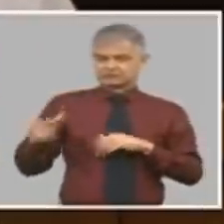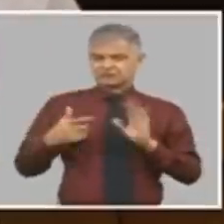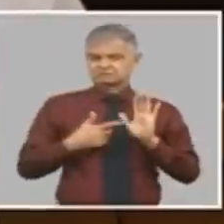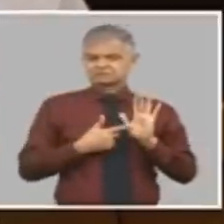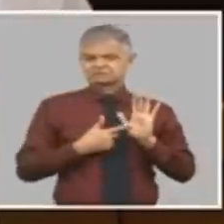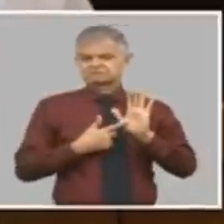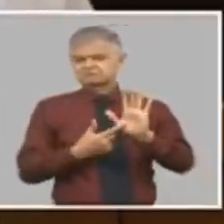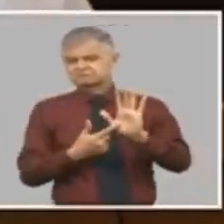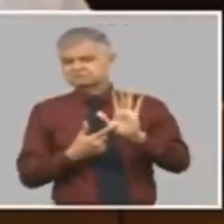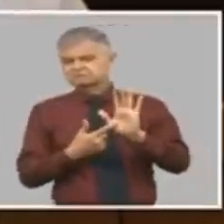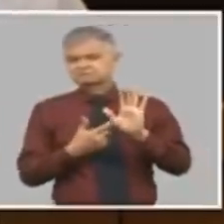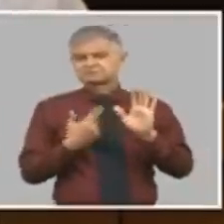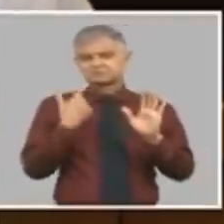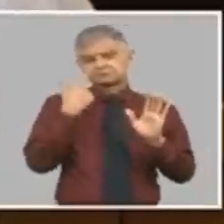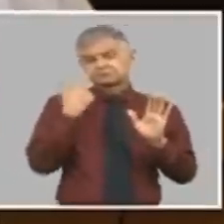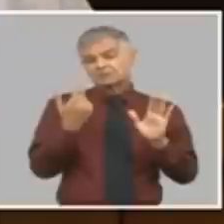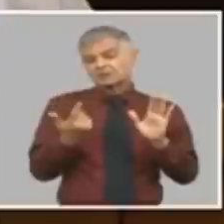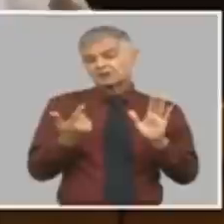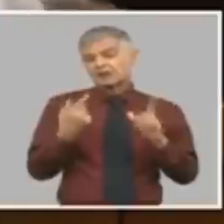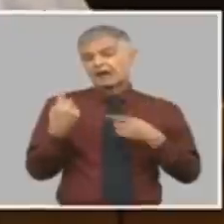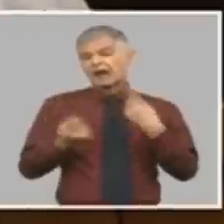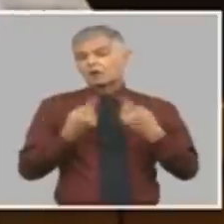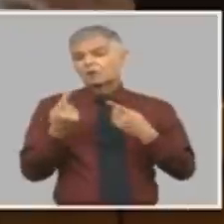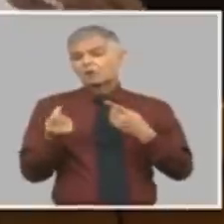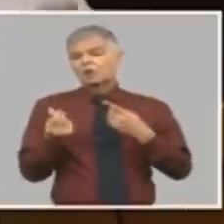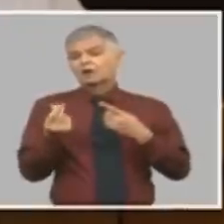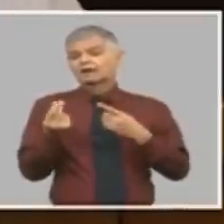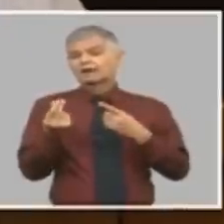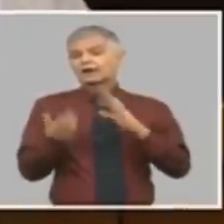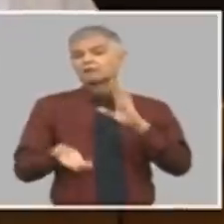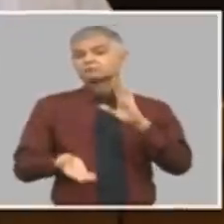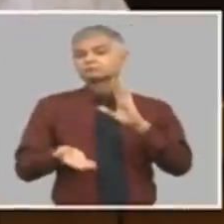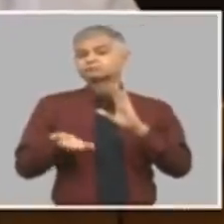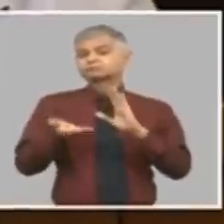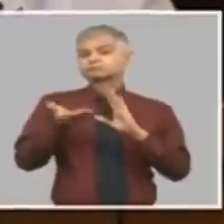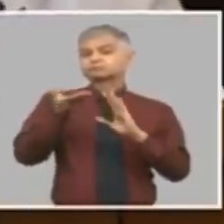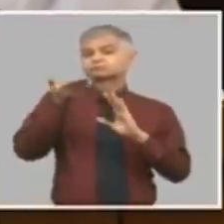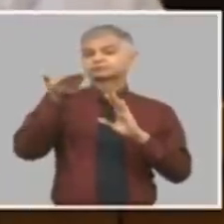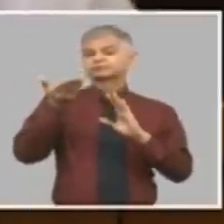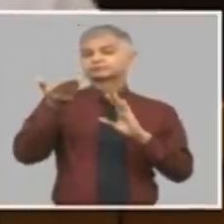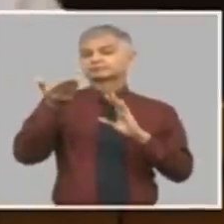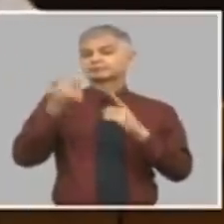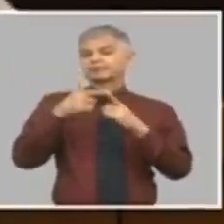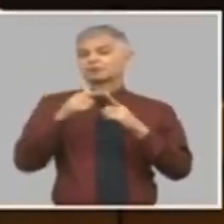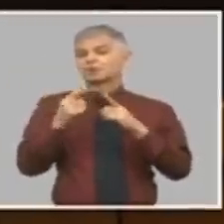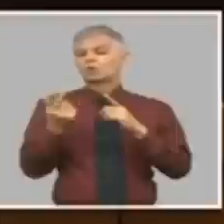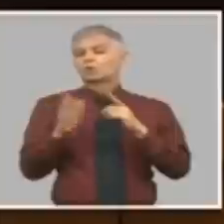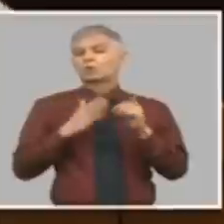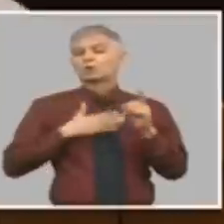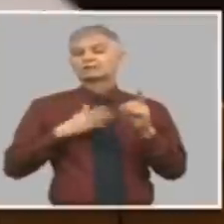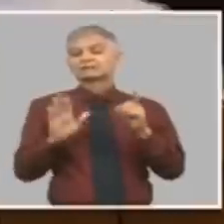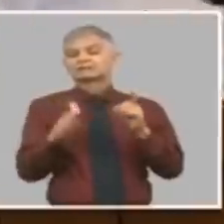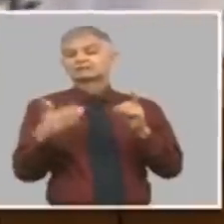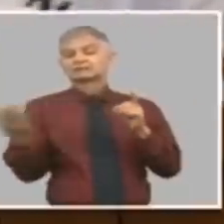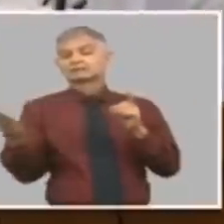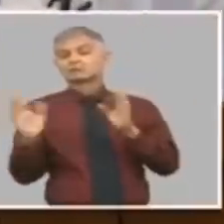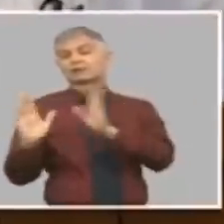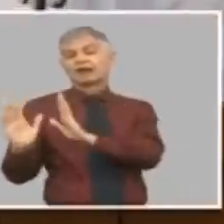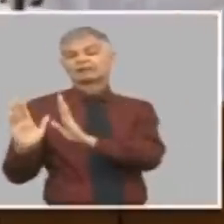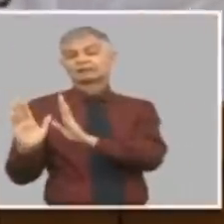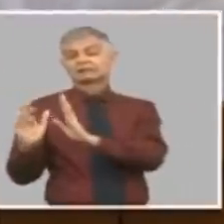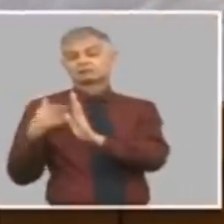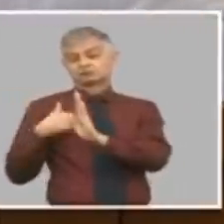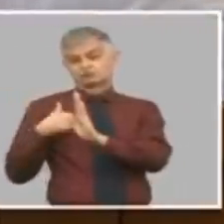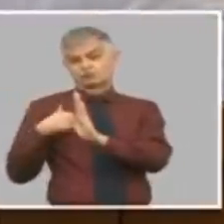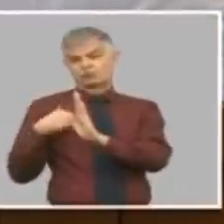presentan con mucha frecuencia incrementos de precios pero solo de un lado hay quien dice yo soy